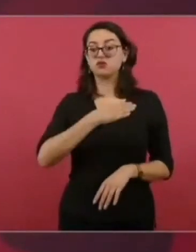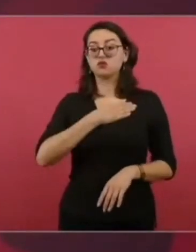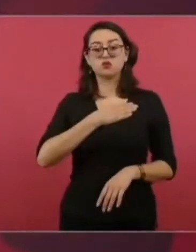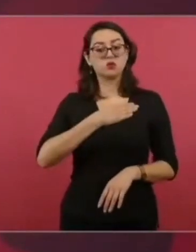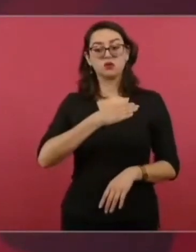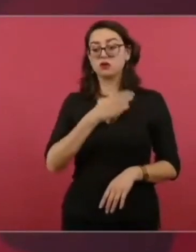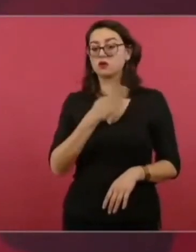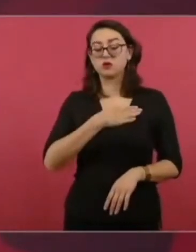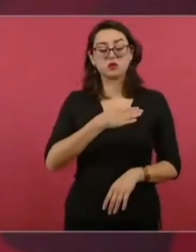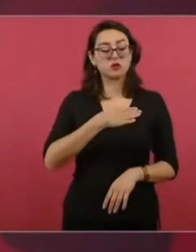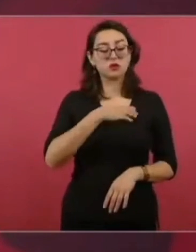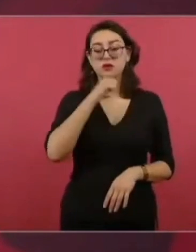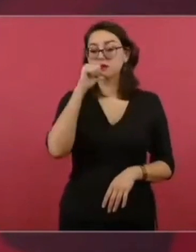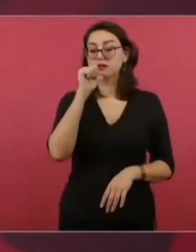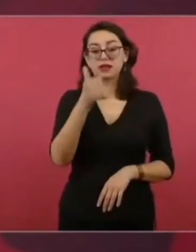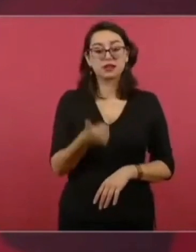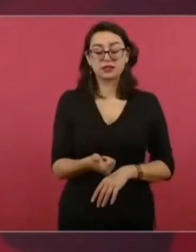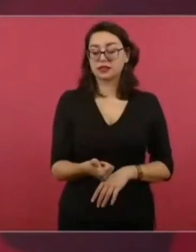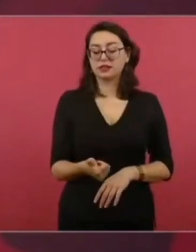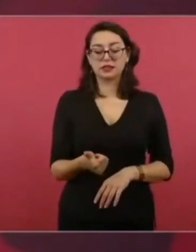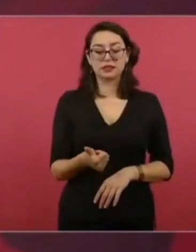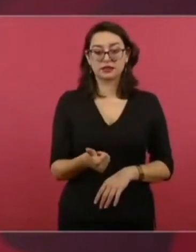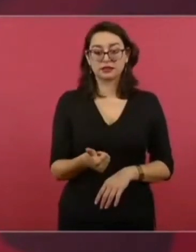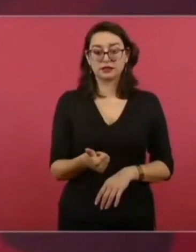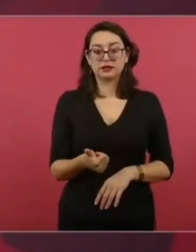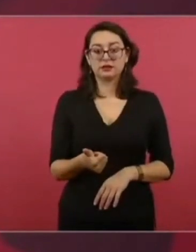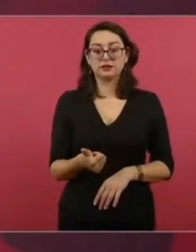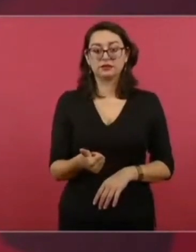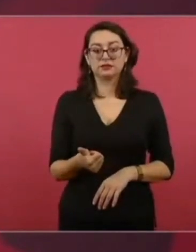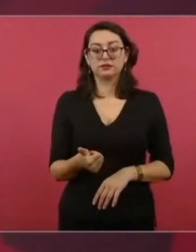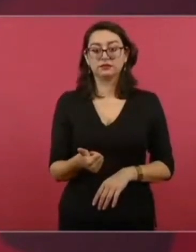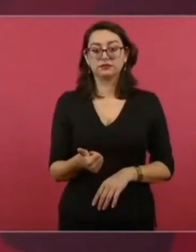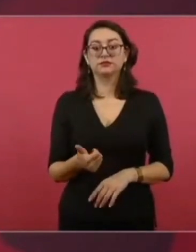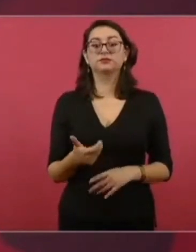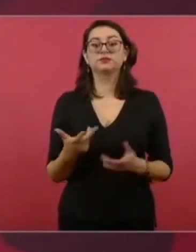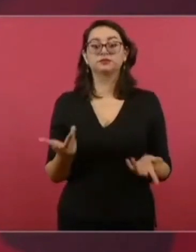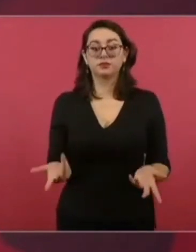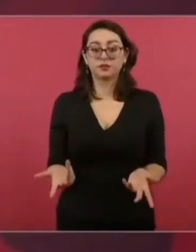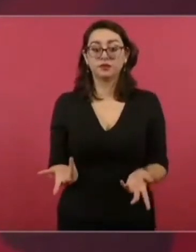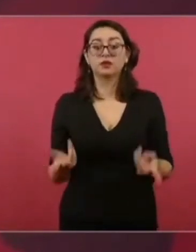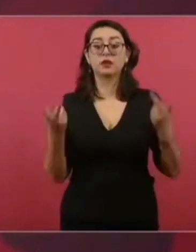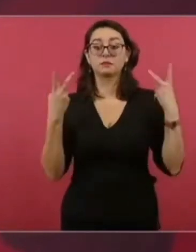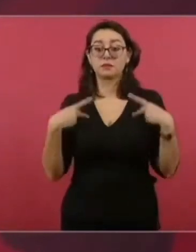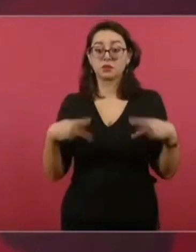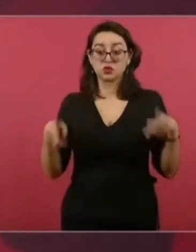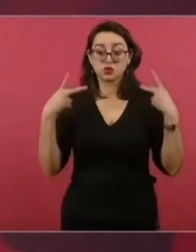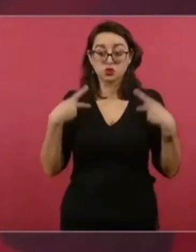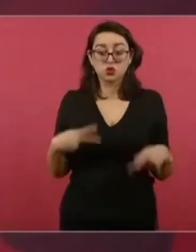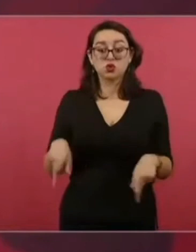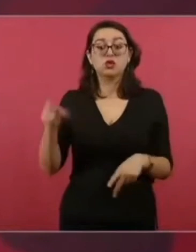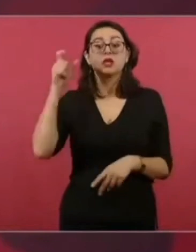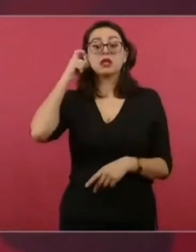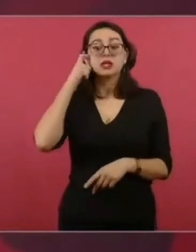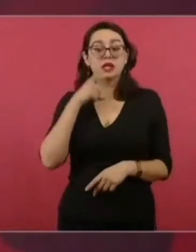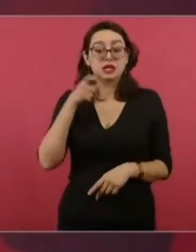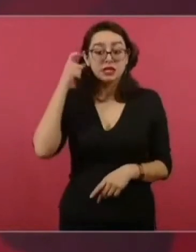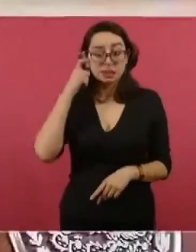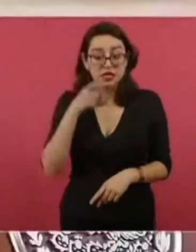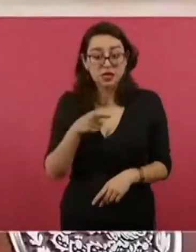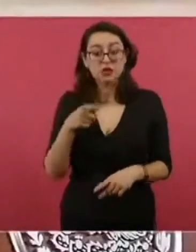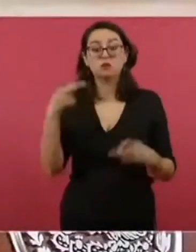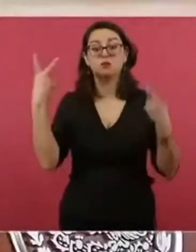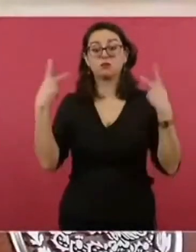gente de Guerrero y a los que van a viajar hacia Acapulco, que si toman la carretera,